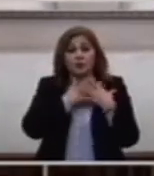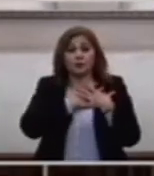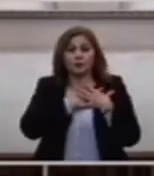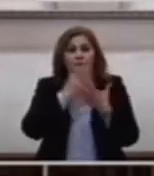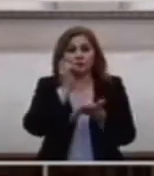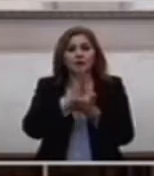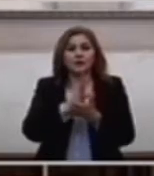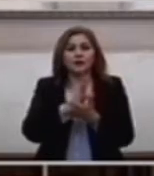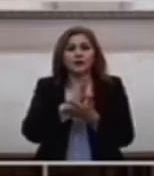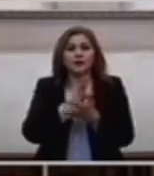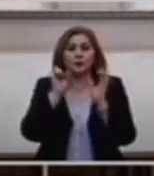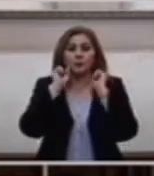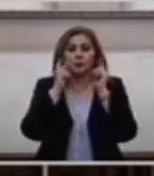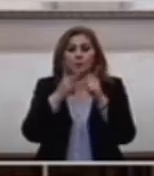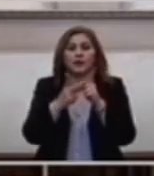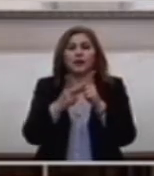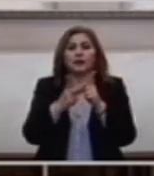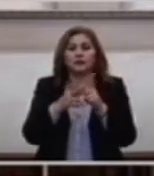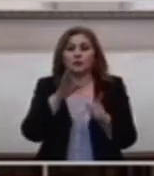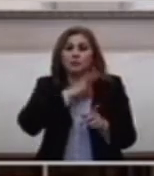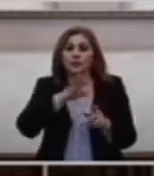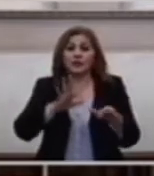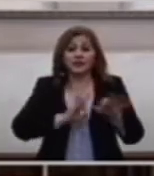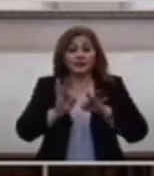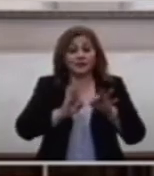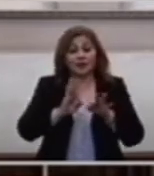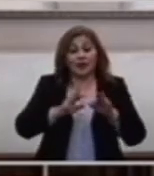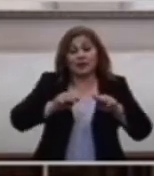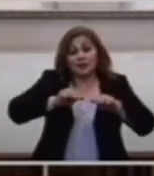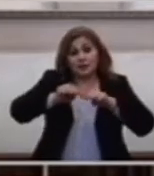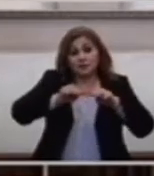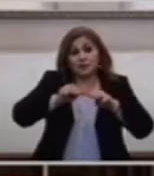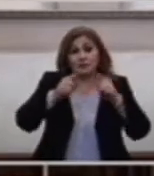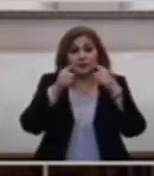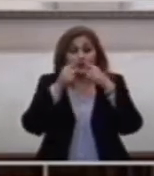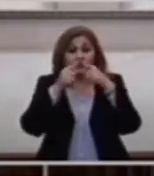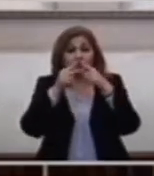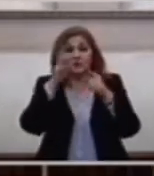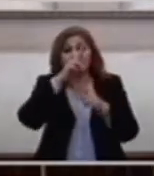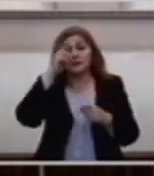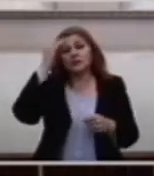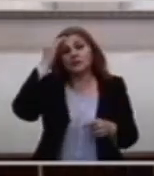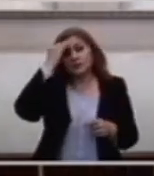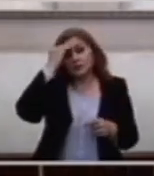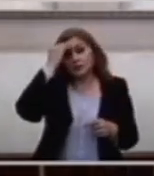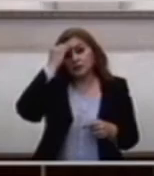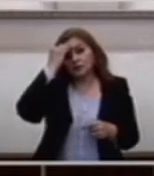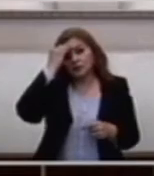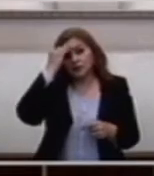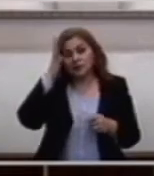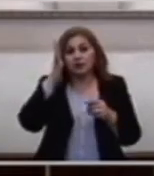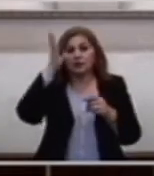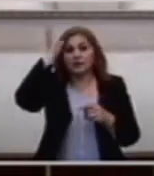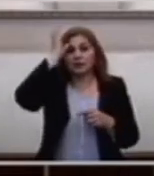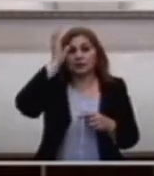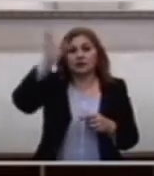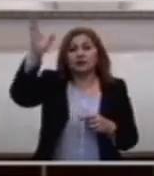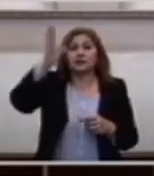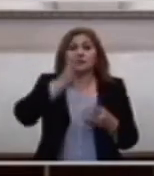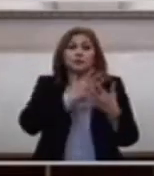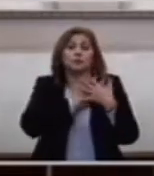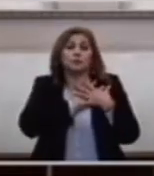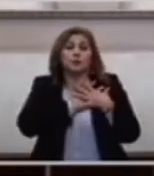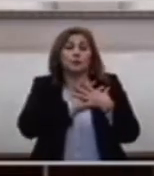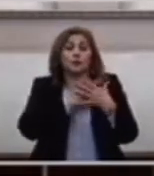La misión De la iglesia Tiene que recordar Que Cristo Lo amó Primero